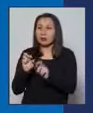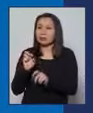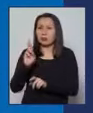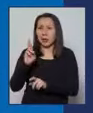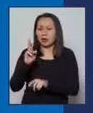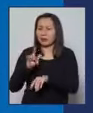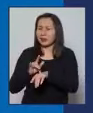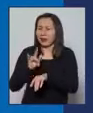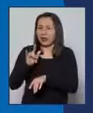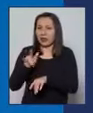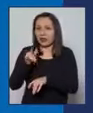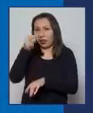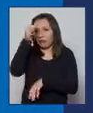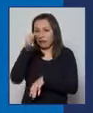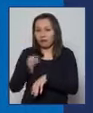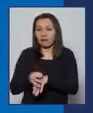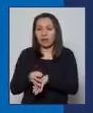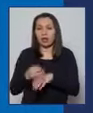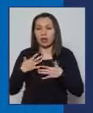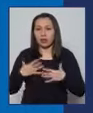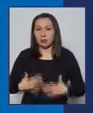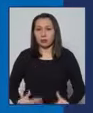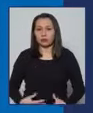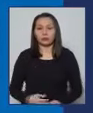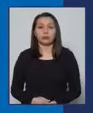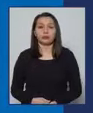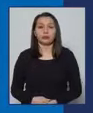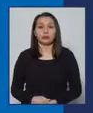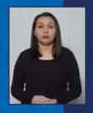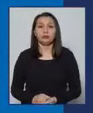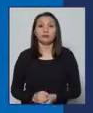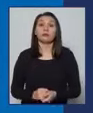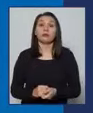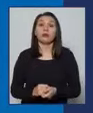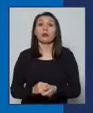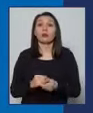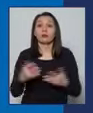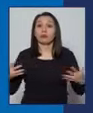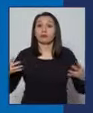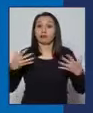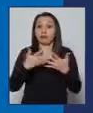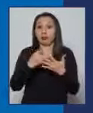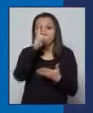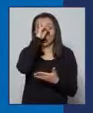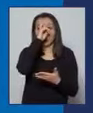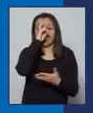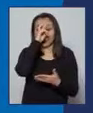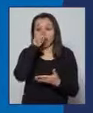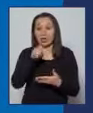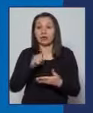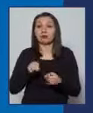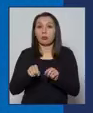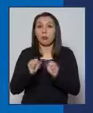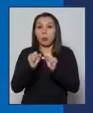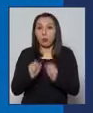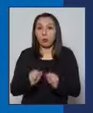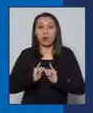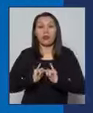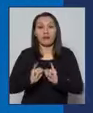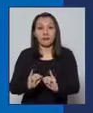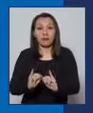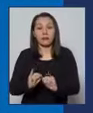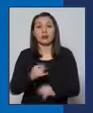encuentran en estado crítico. En relación a la red integrada COVID-19, podemos informar que